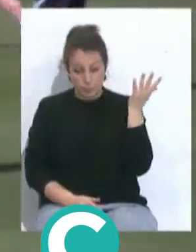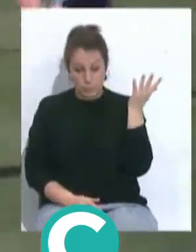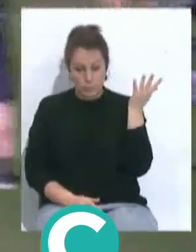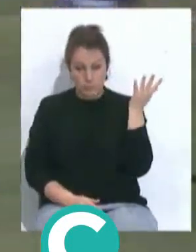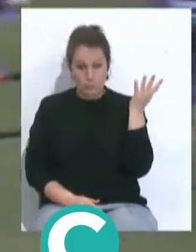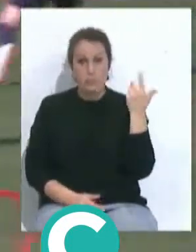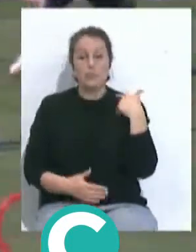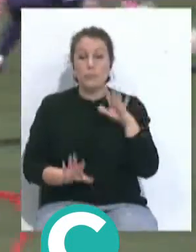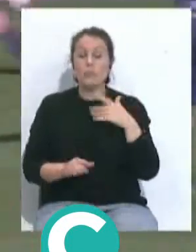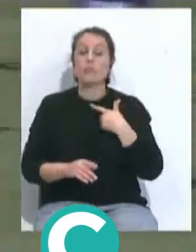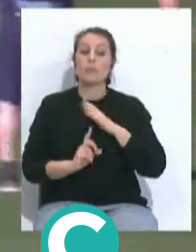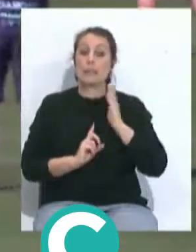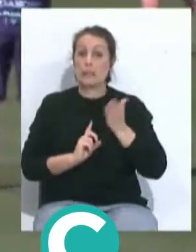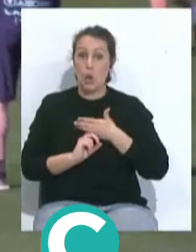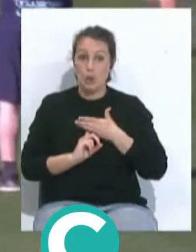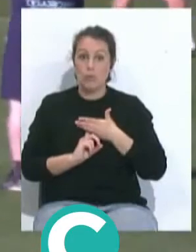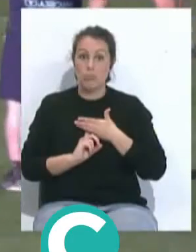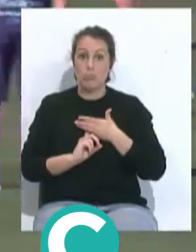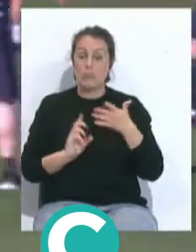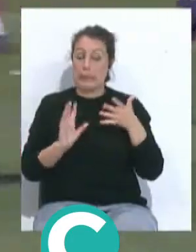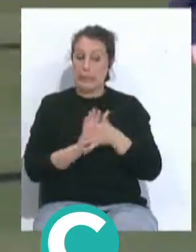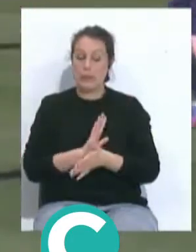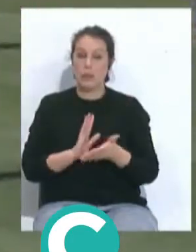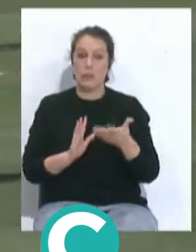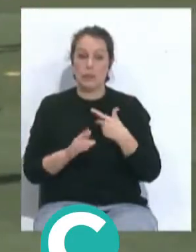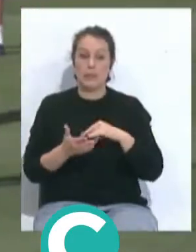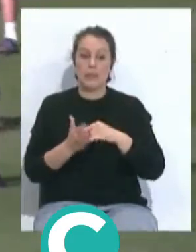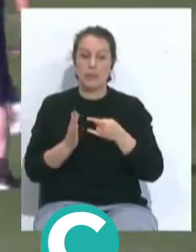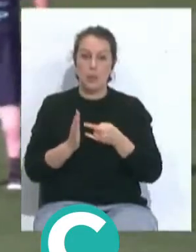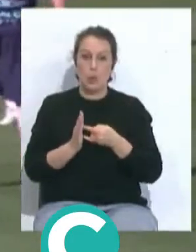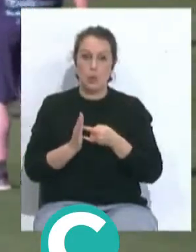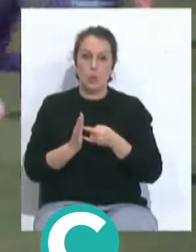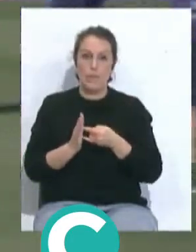igual esta lesión ha hecho que el técnico